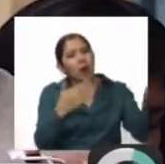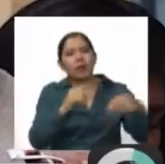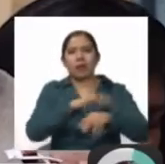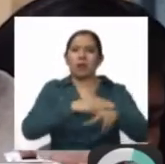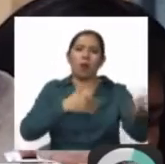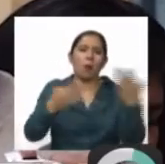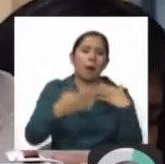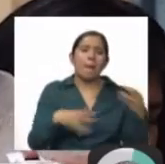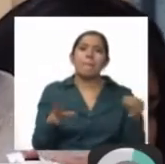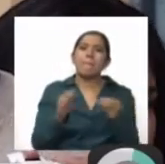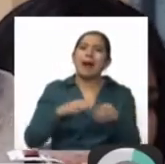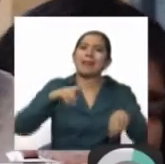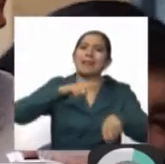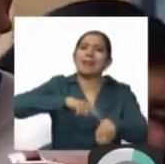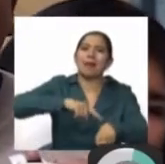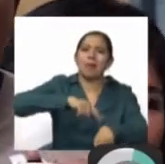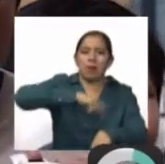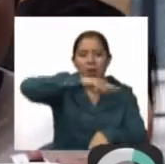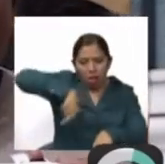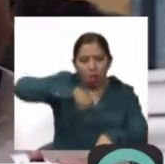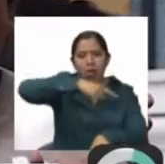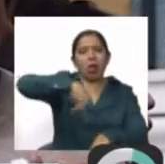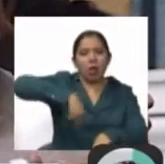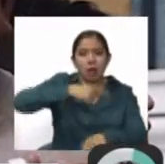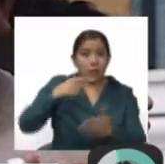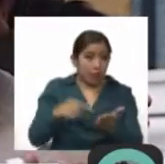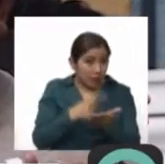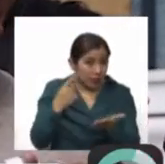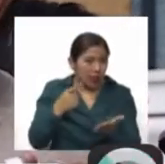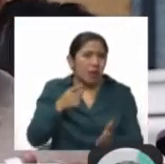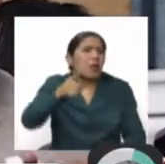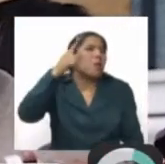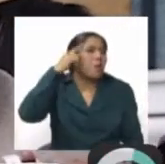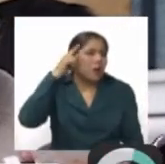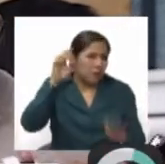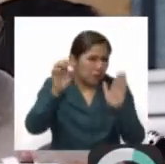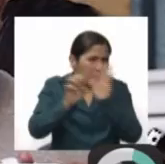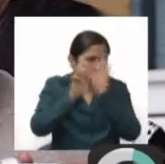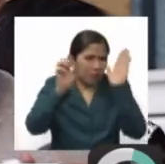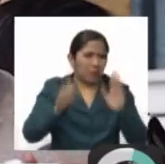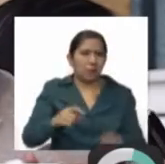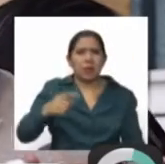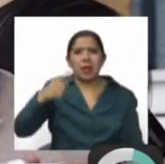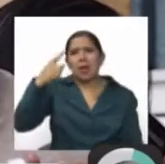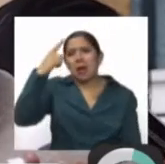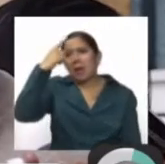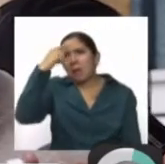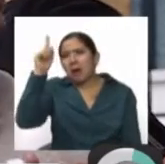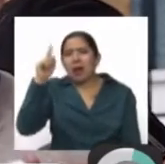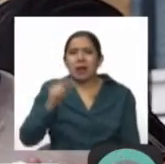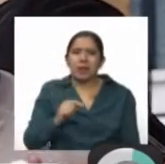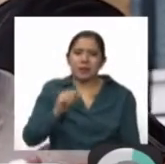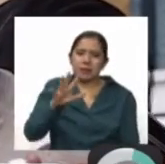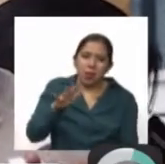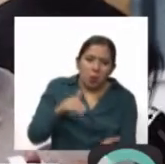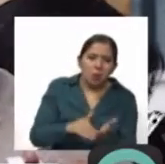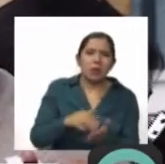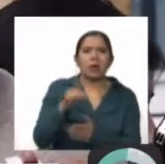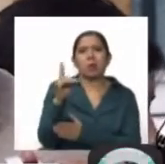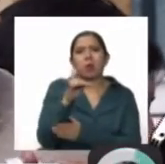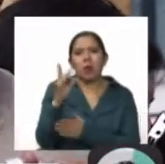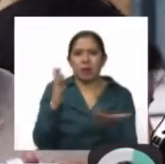mayor burocratización. Imagínense licitar para, no sé, 5 mil bolivianos